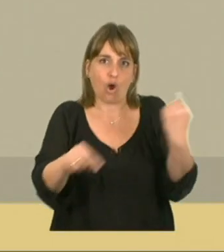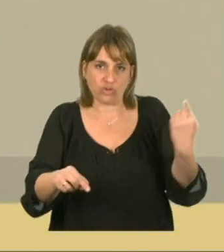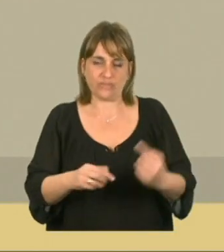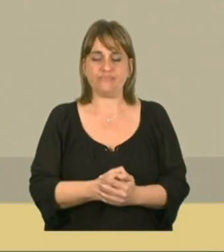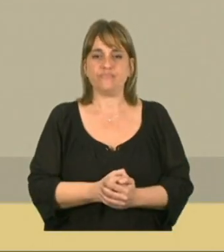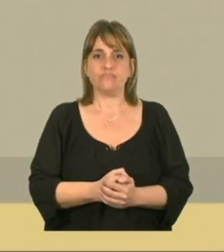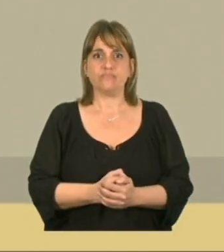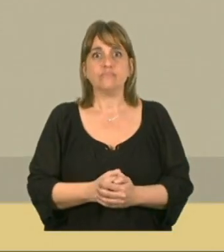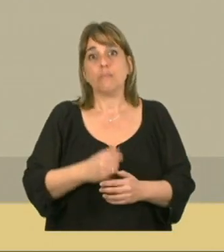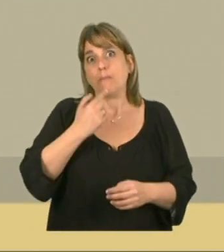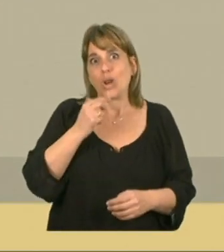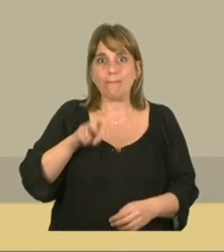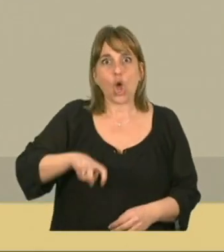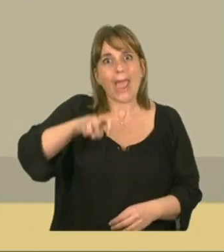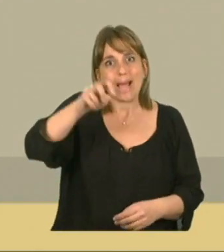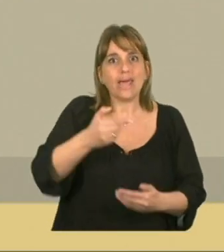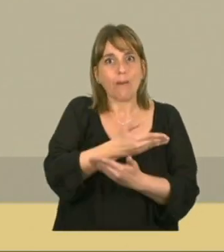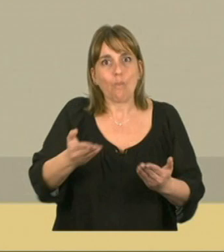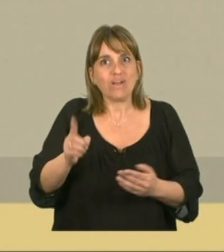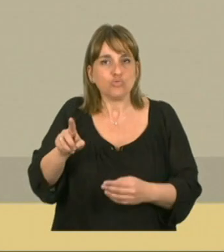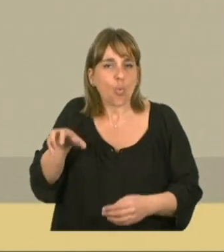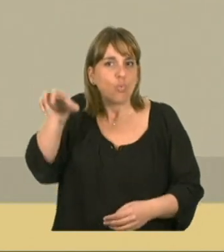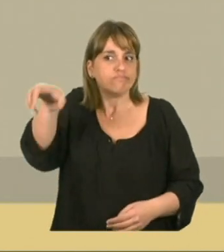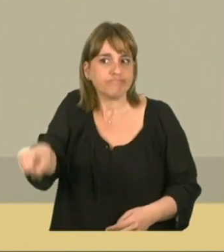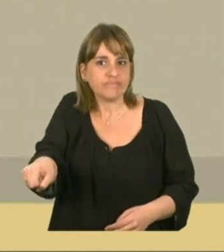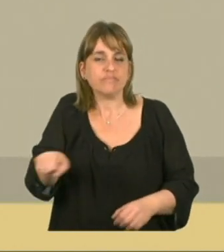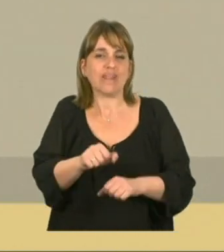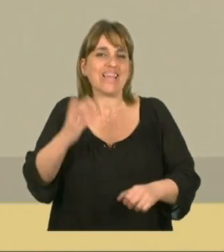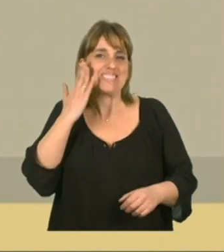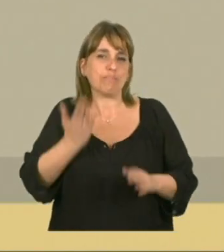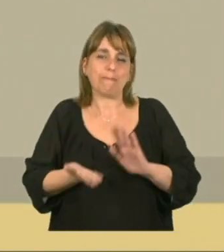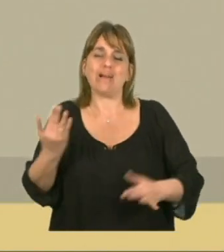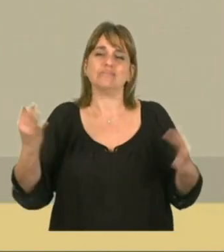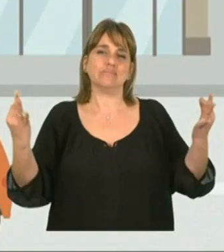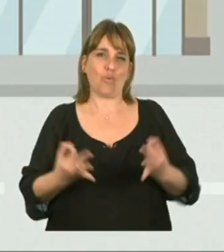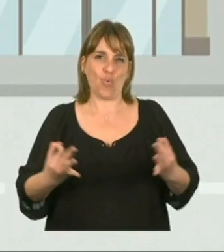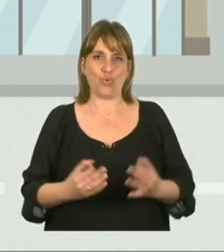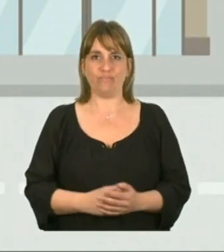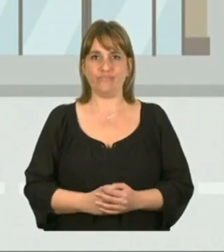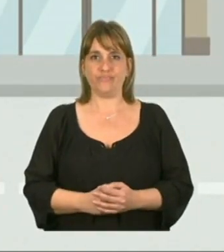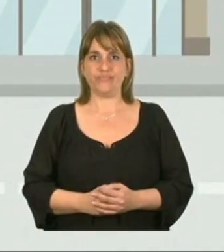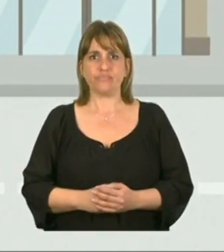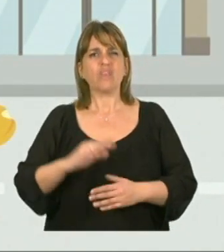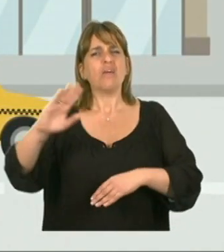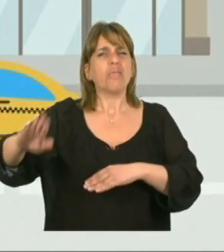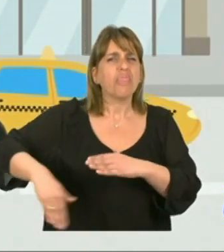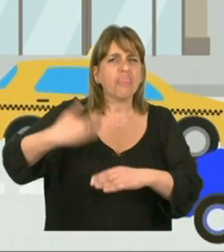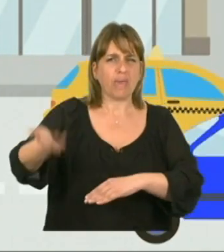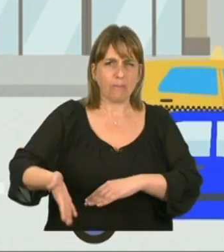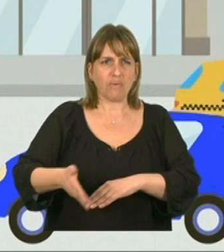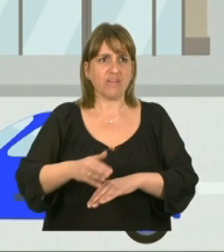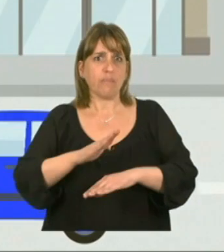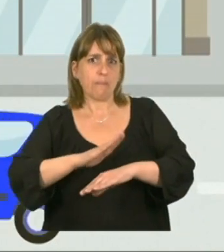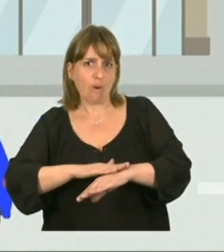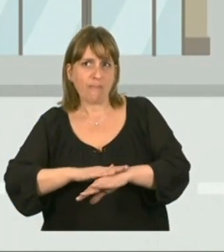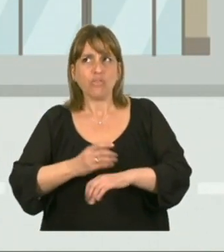Si utilizas una escalera, indícale la ubicación de los pasamanos para que tenga más apoyo y seguridad. En tiempos de calma, procura informarte